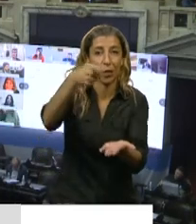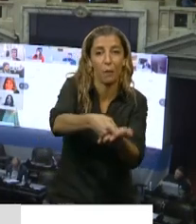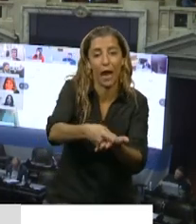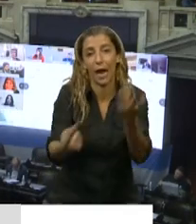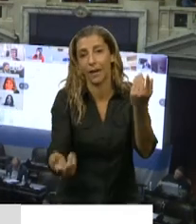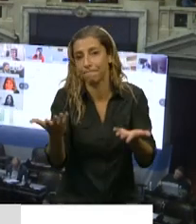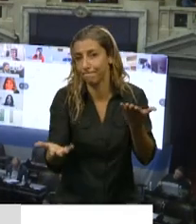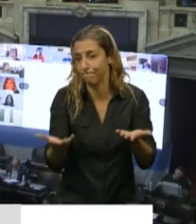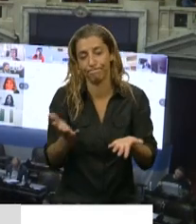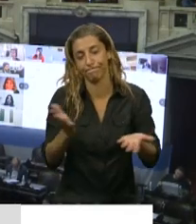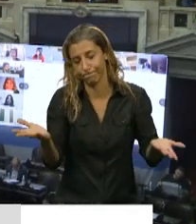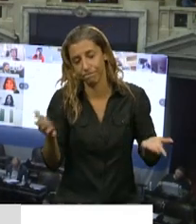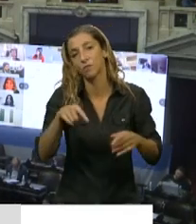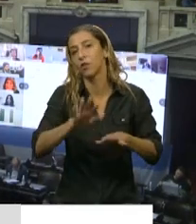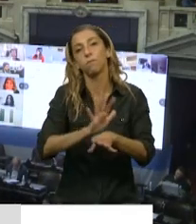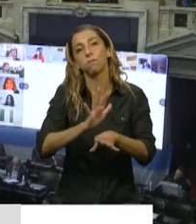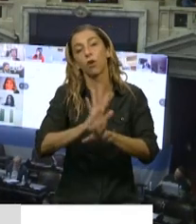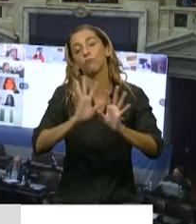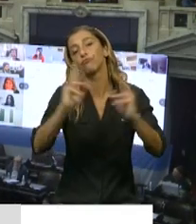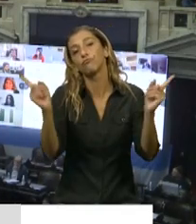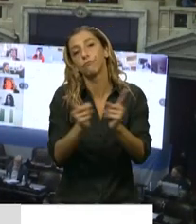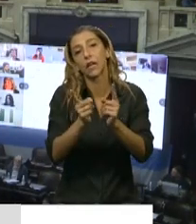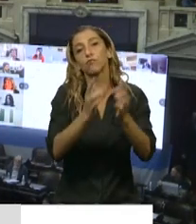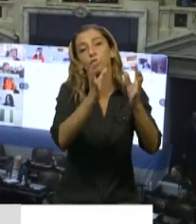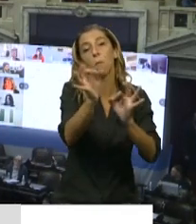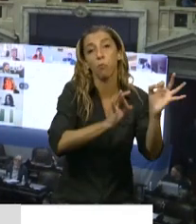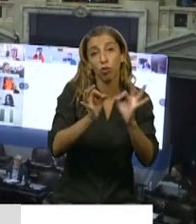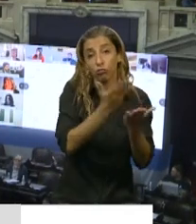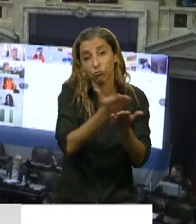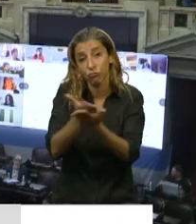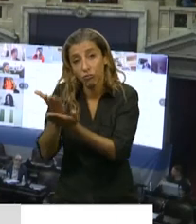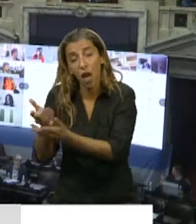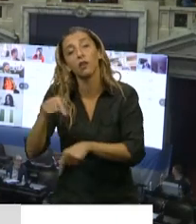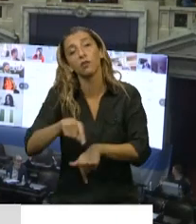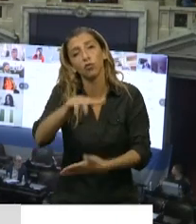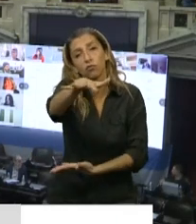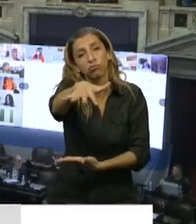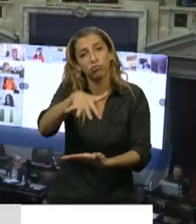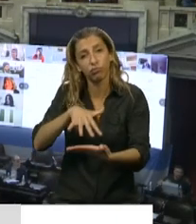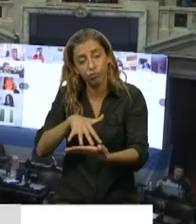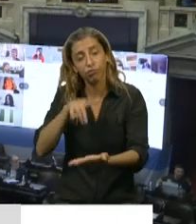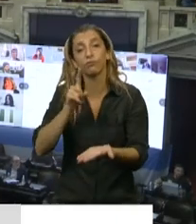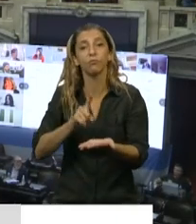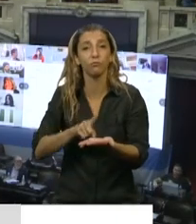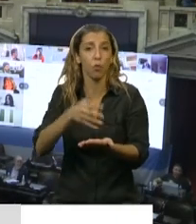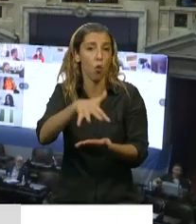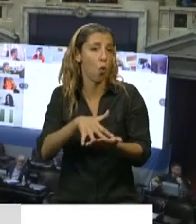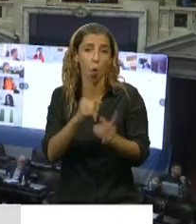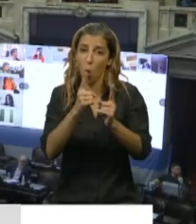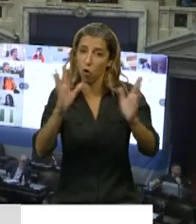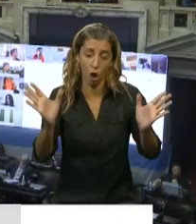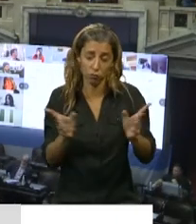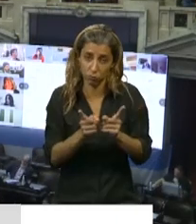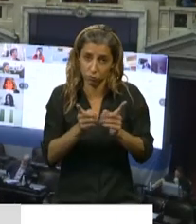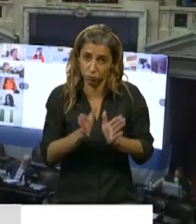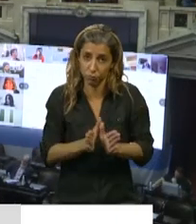síntesis de todos estos proyectos están resumidas en dos cuestiones. Una cuestión